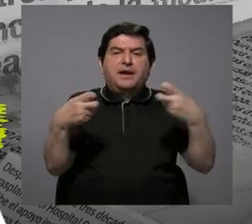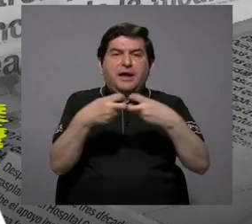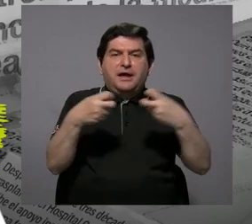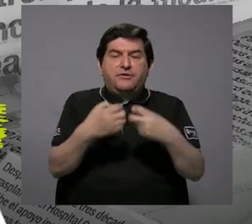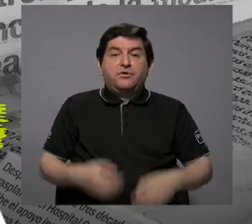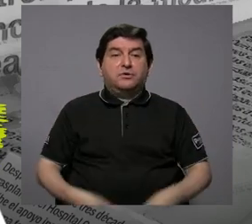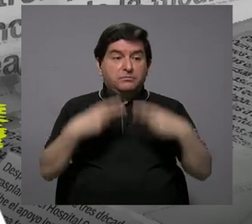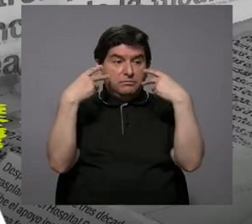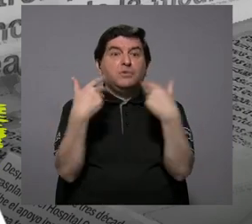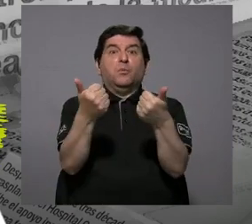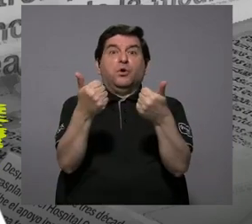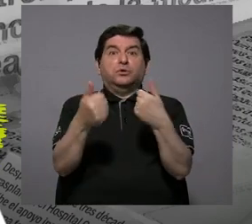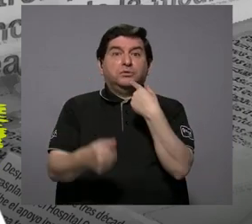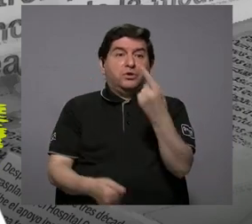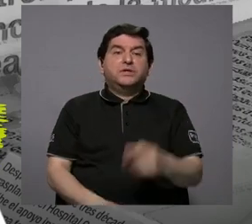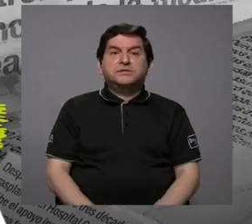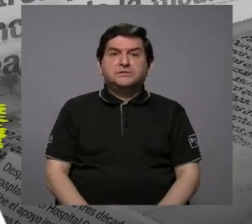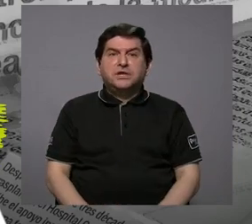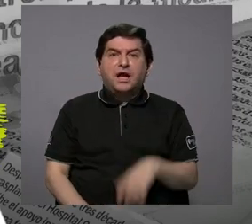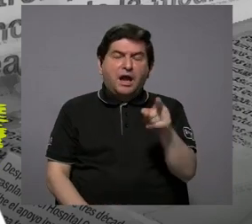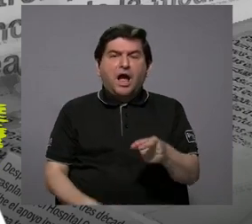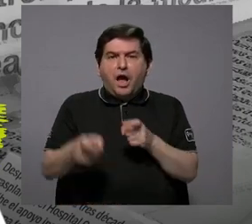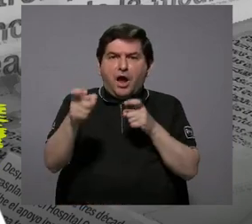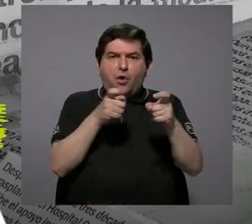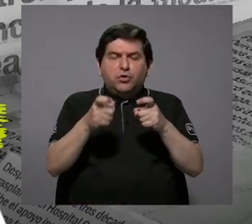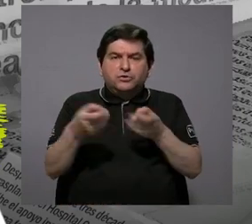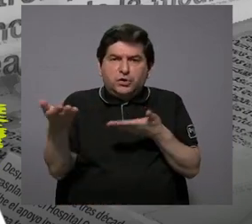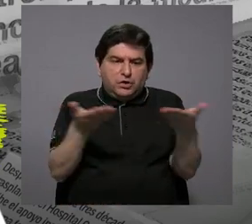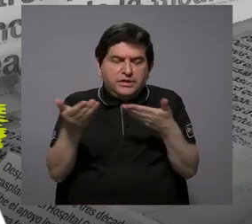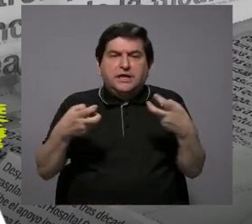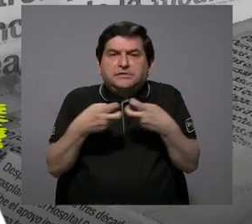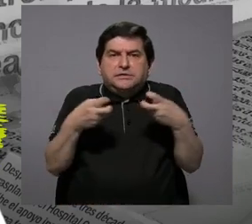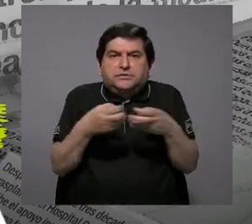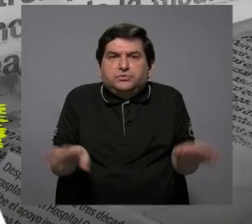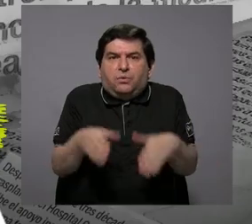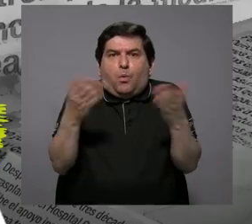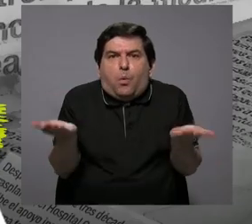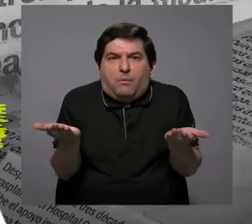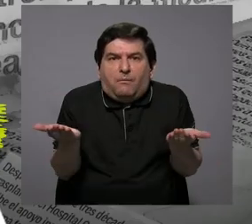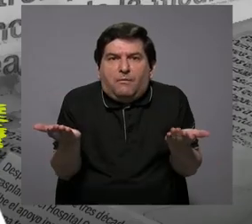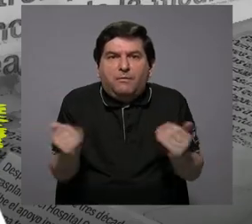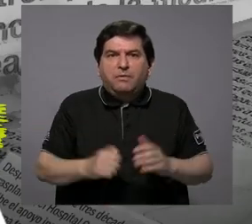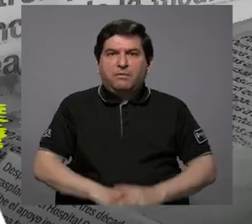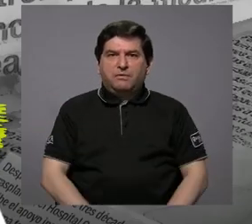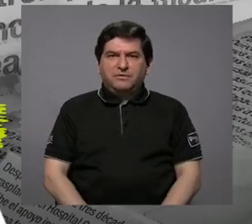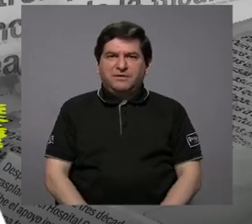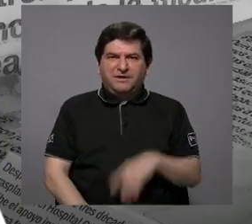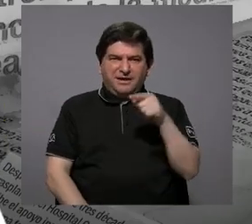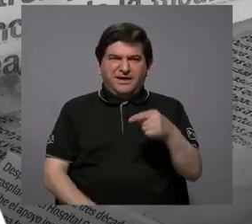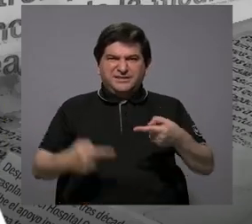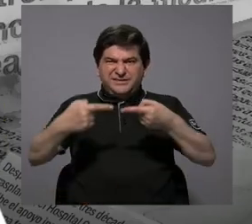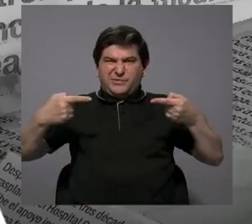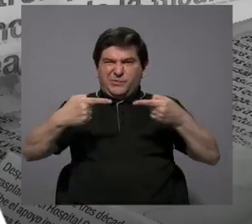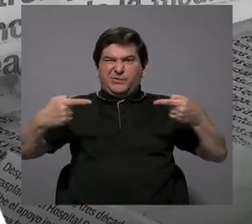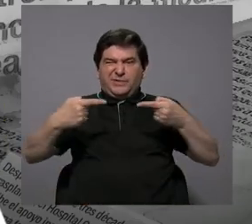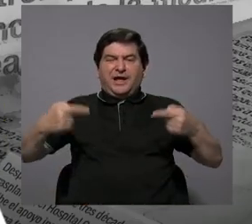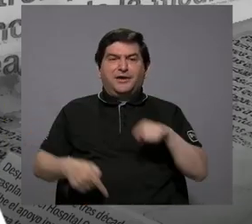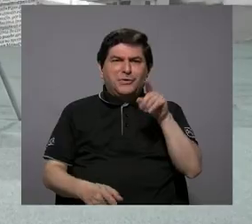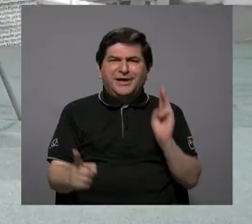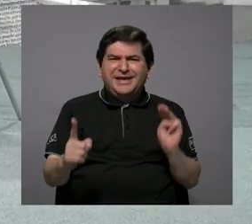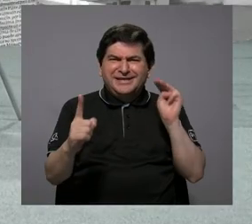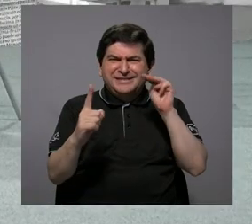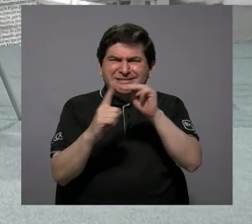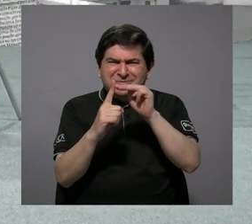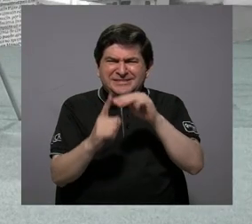si estamos de pronto con posibles racionamientos eléctricos. Entonces, hay como una contradicción Ese fue un mensaje